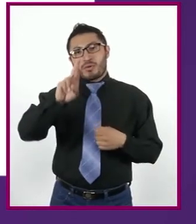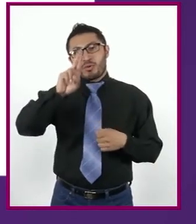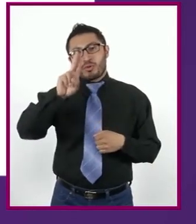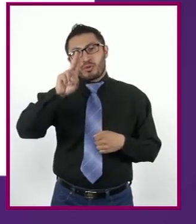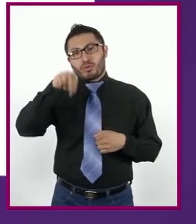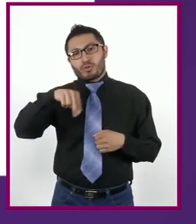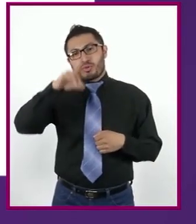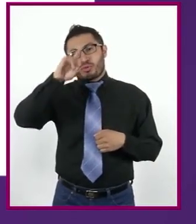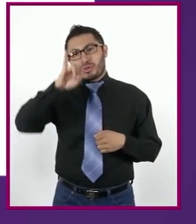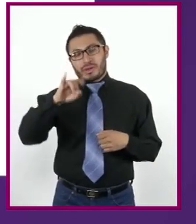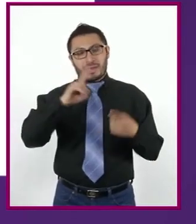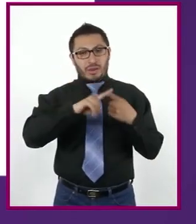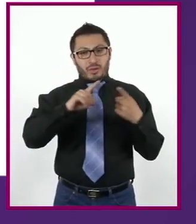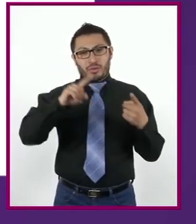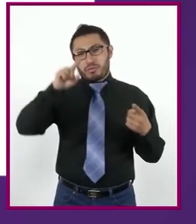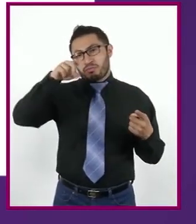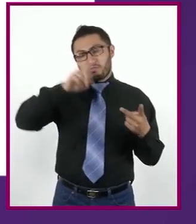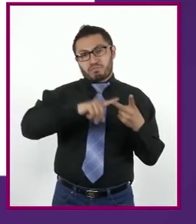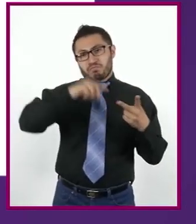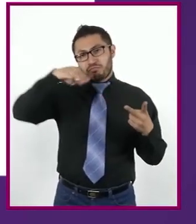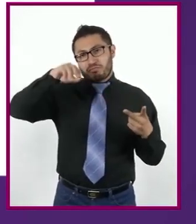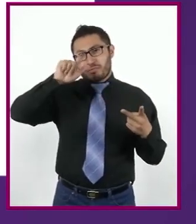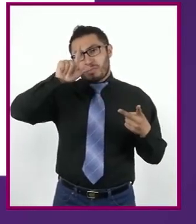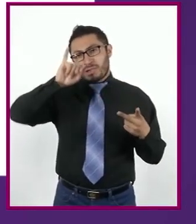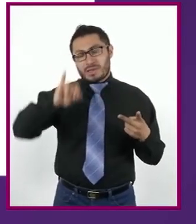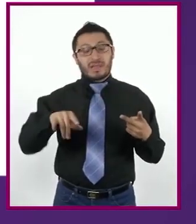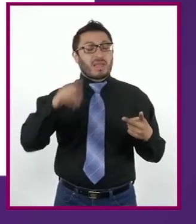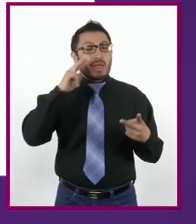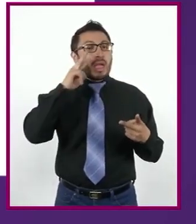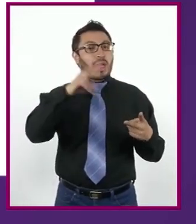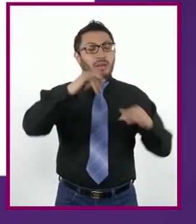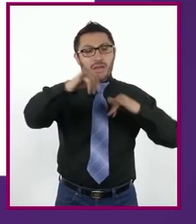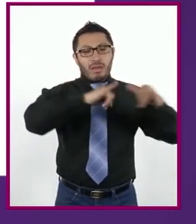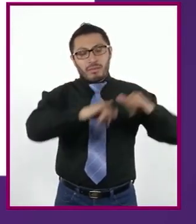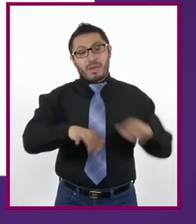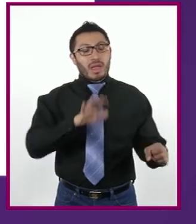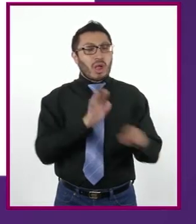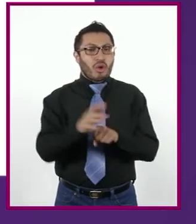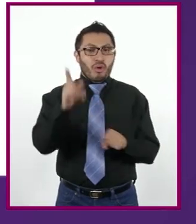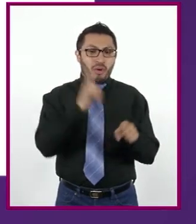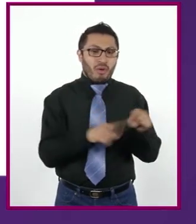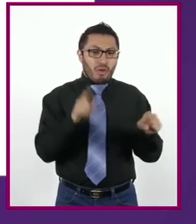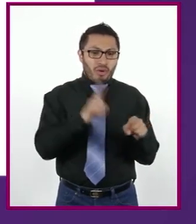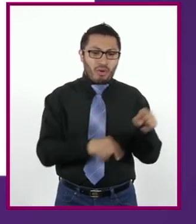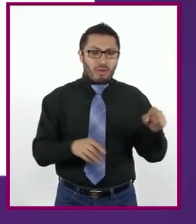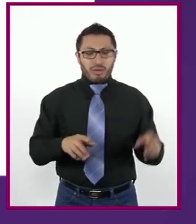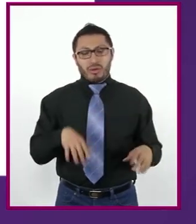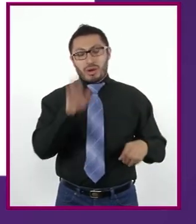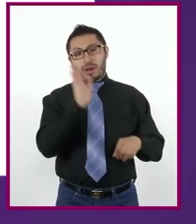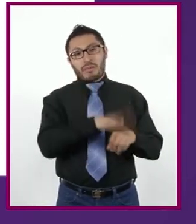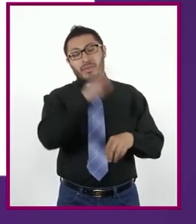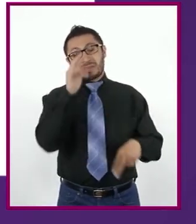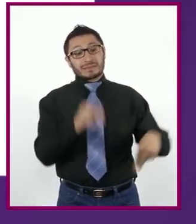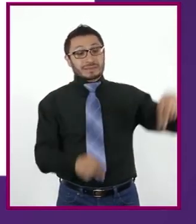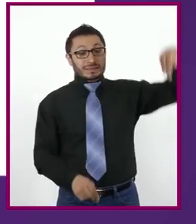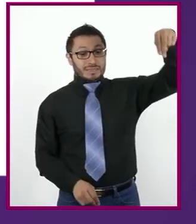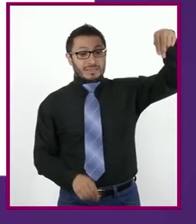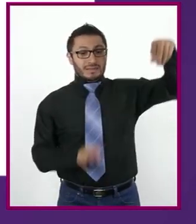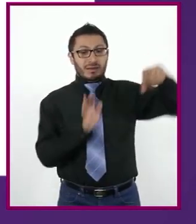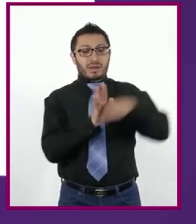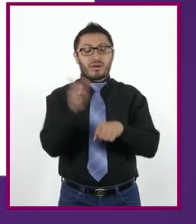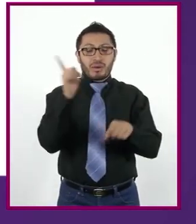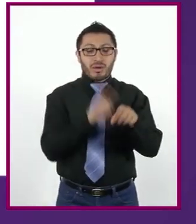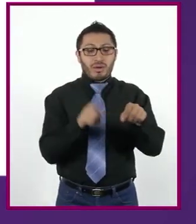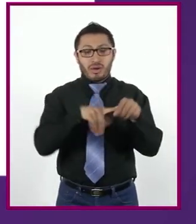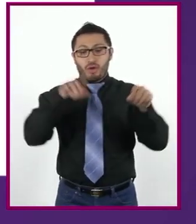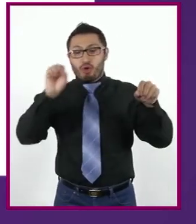También les pido que observen el mapa. ¿Qué color sobresale en el norte? ¿Qué color